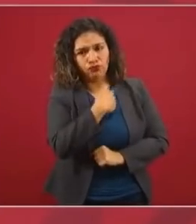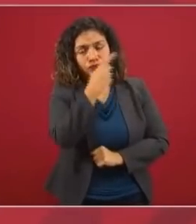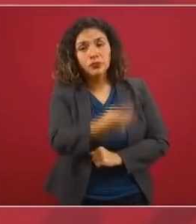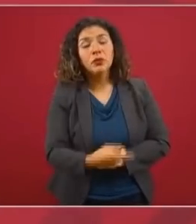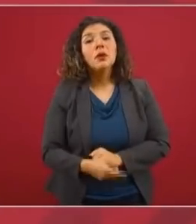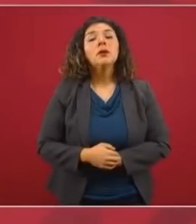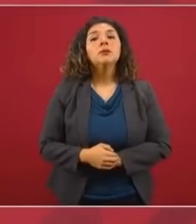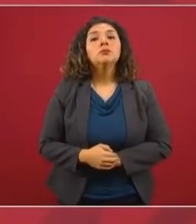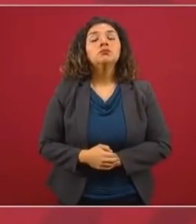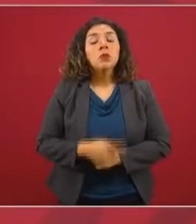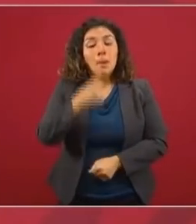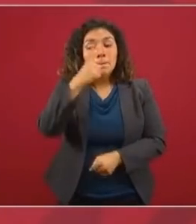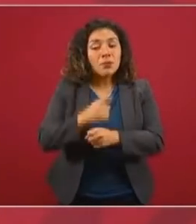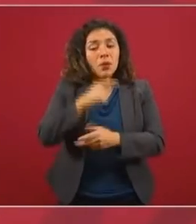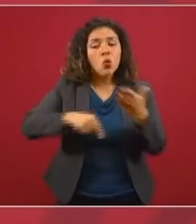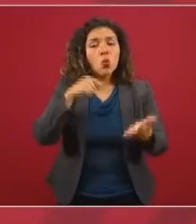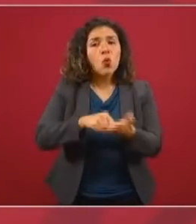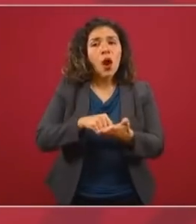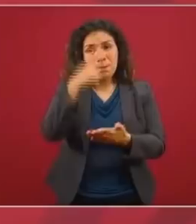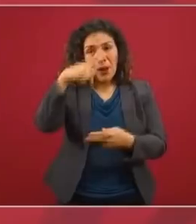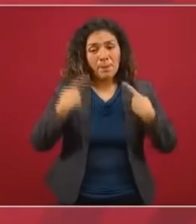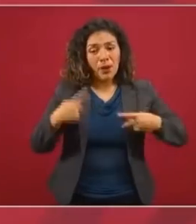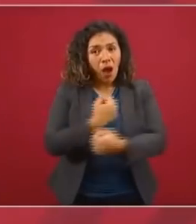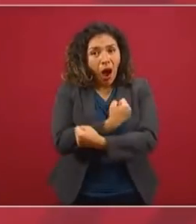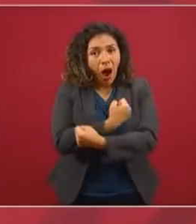obesidad, Estados Unidos.